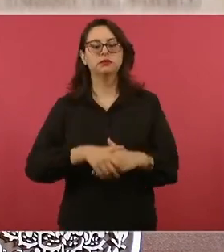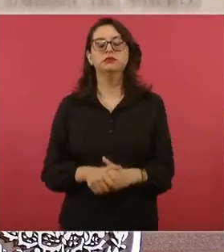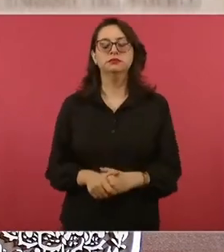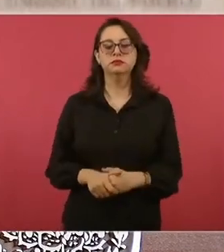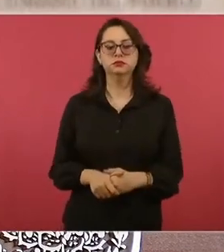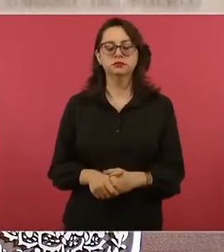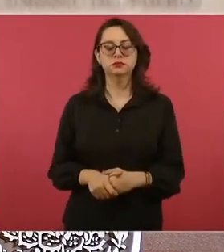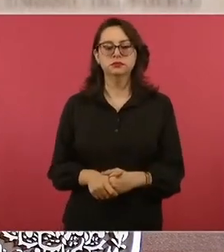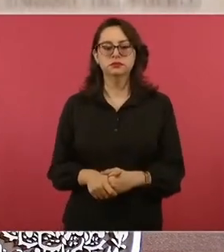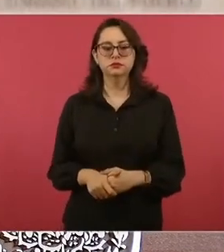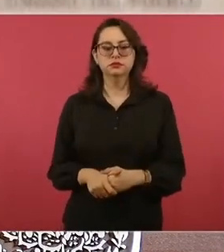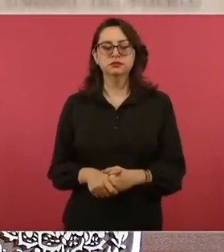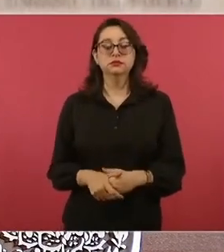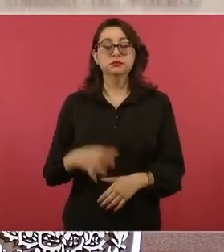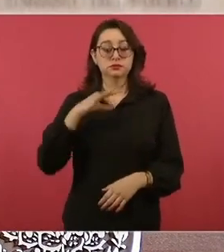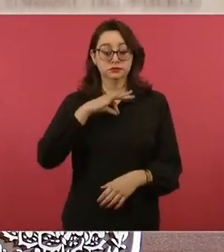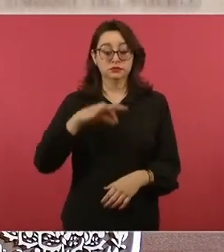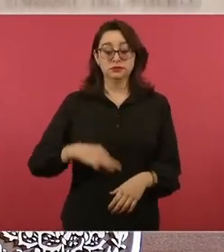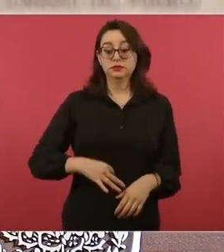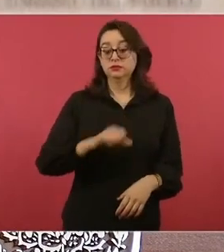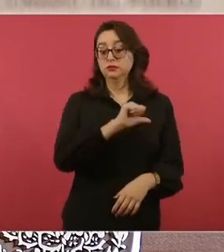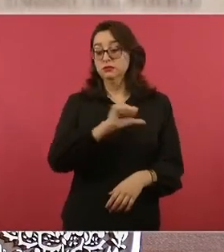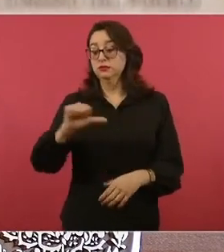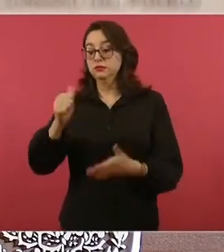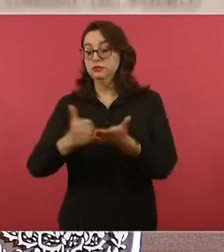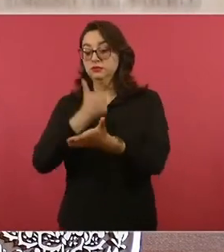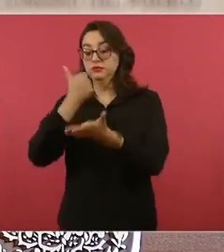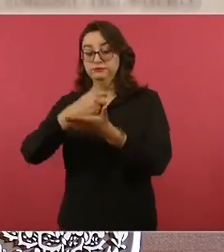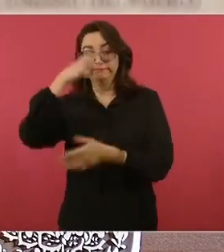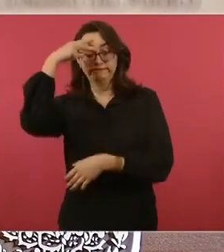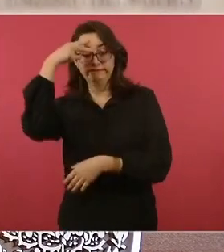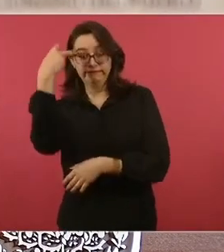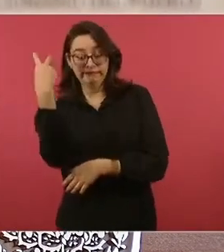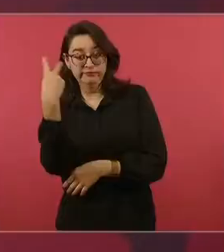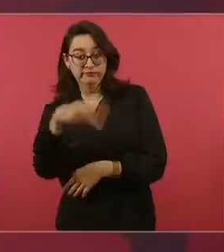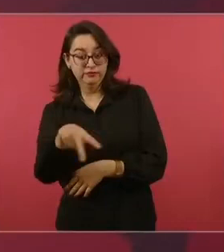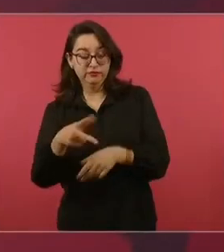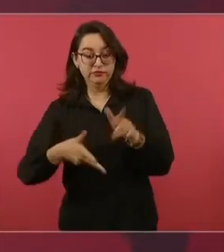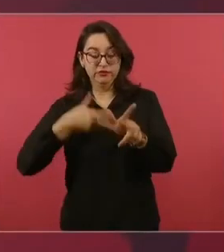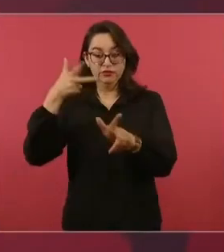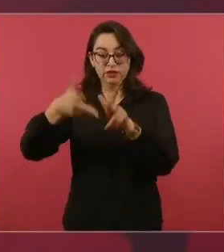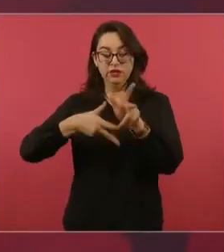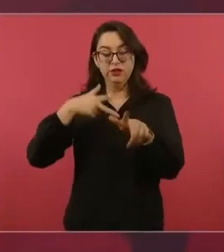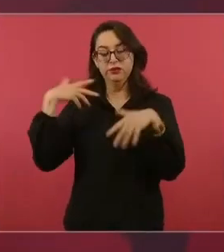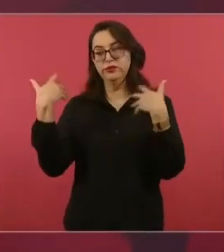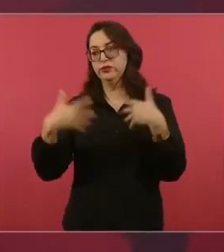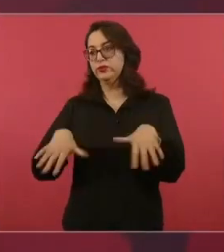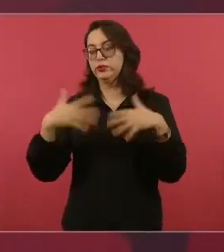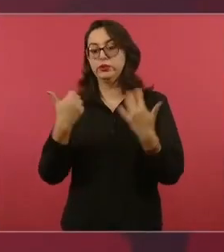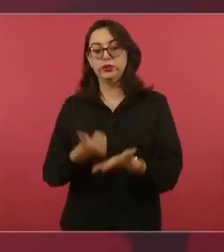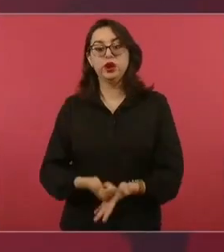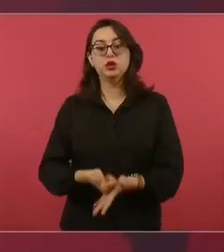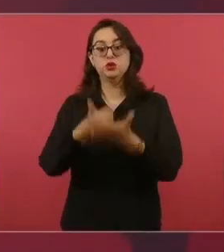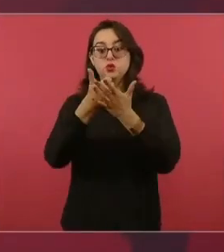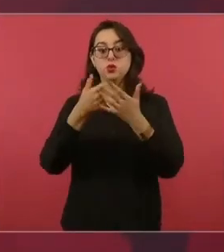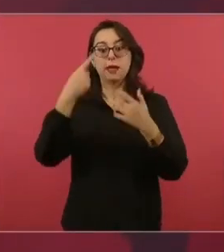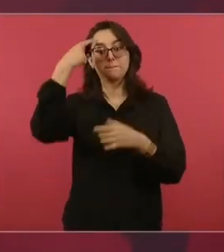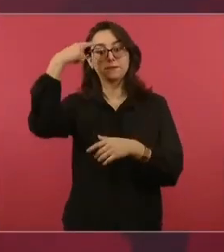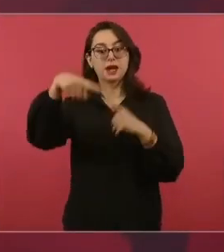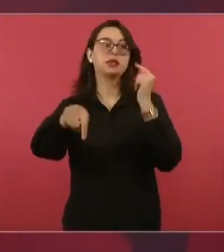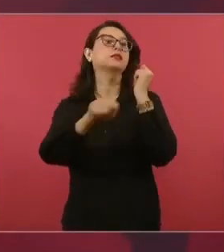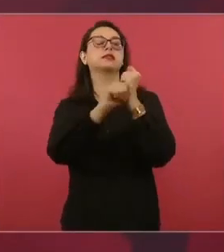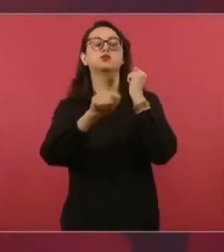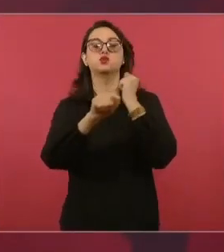alguna, el Tren Interruano México-Toluca es una obra que, obviamente, además de darnos una seguridad, afirma también